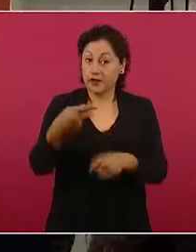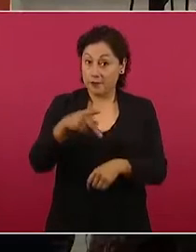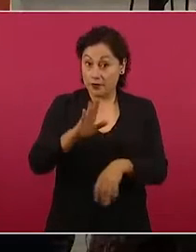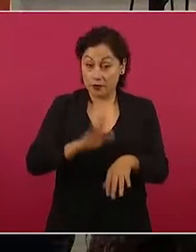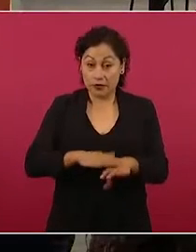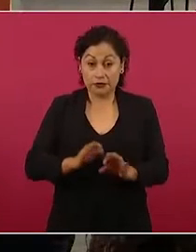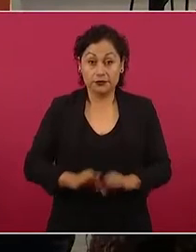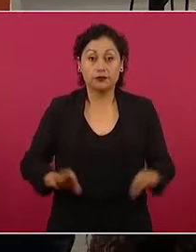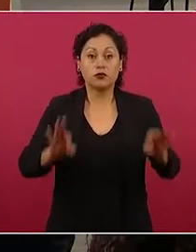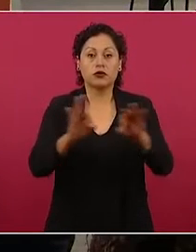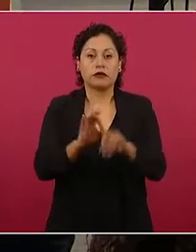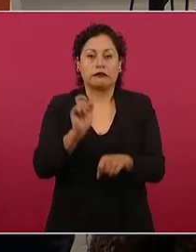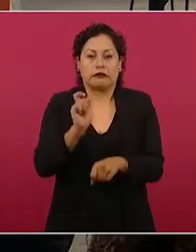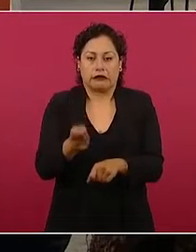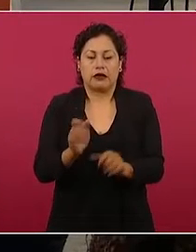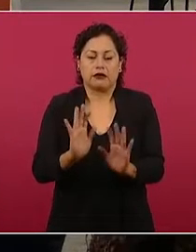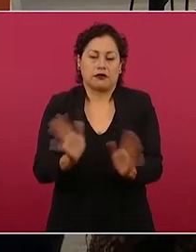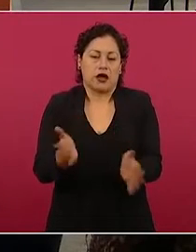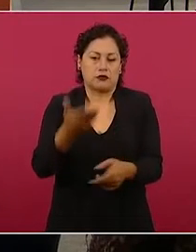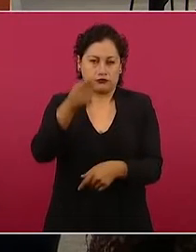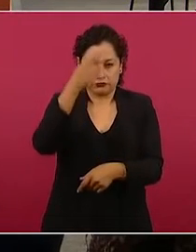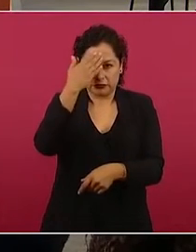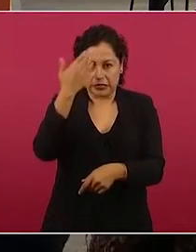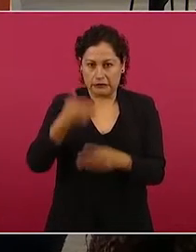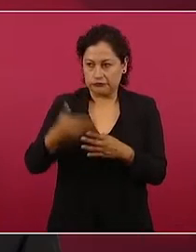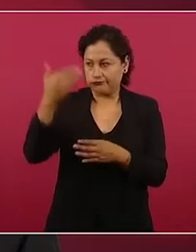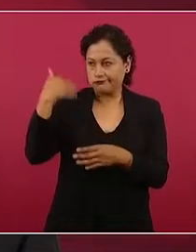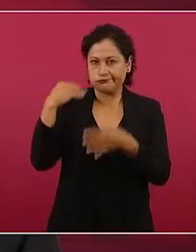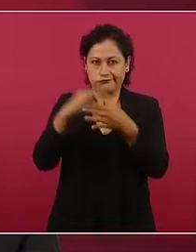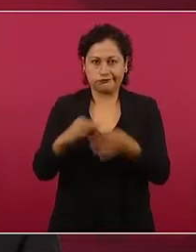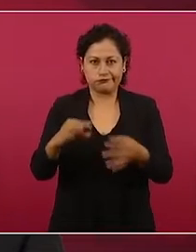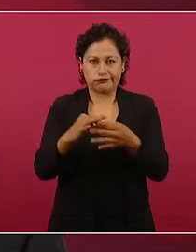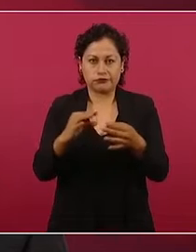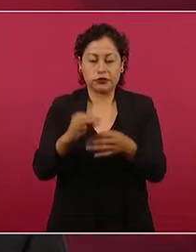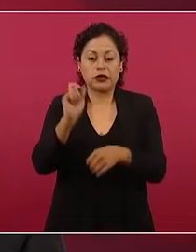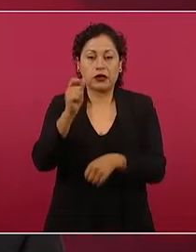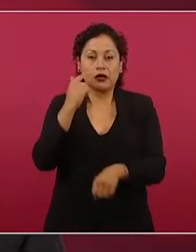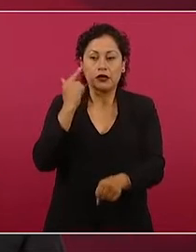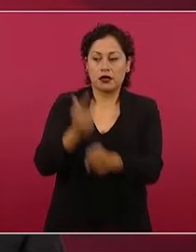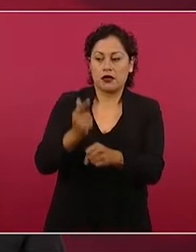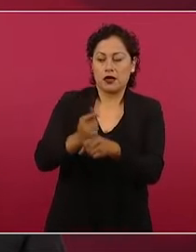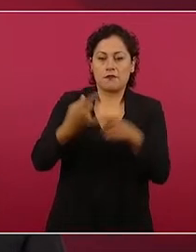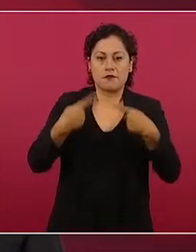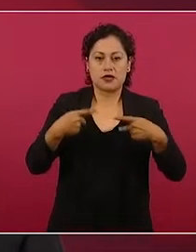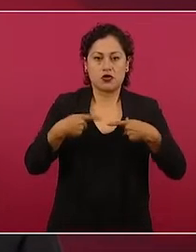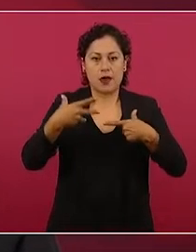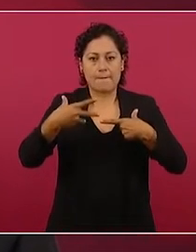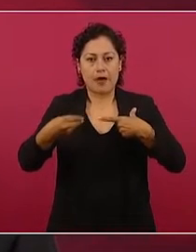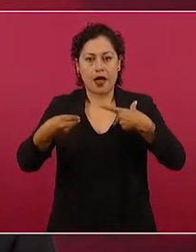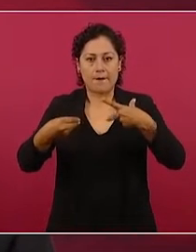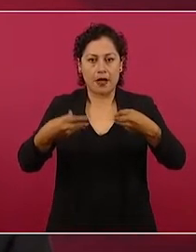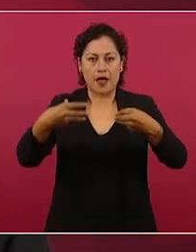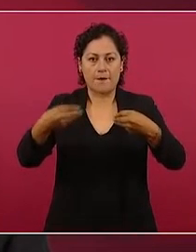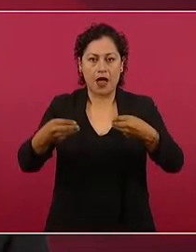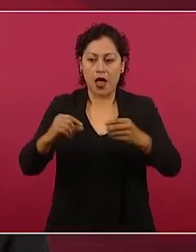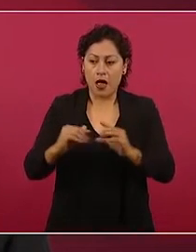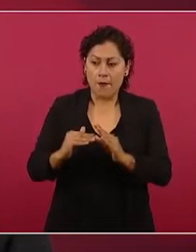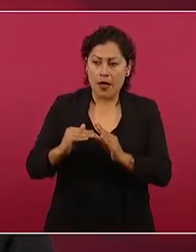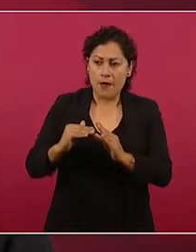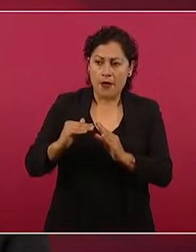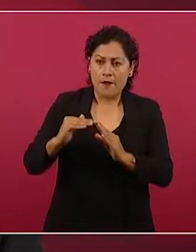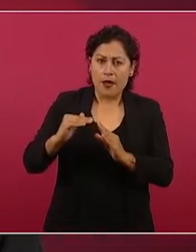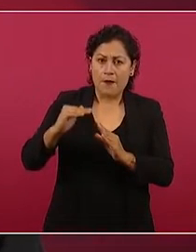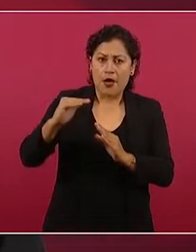que también, como lo hemos venido informando, a pesar de que aumentan los casos, prácticamente no aumentan las hospitalizaciones.